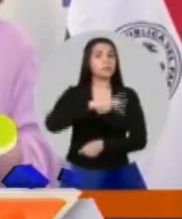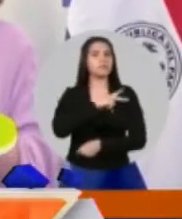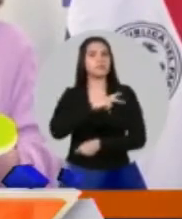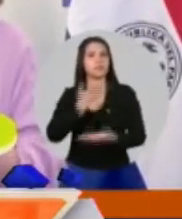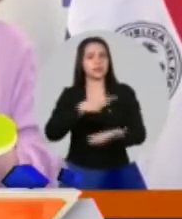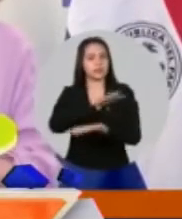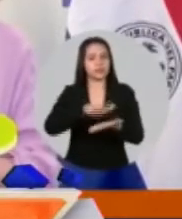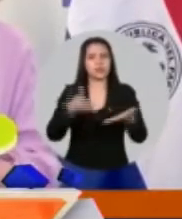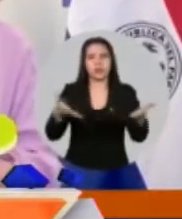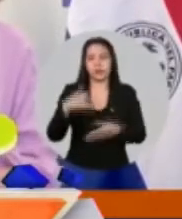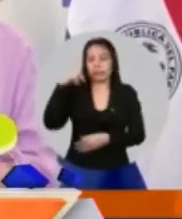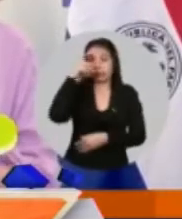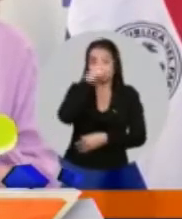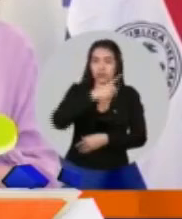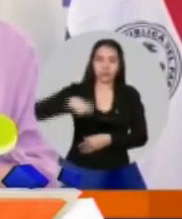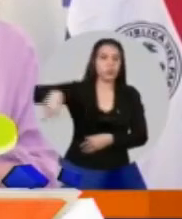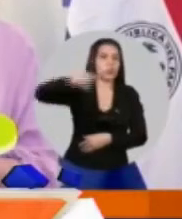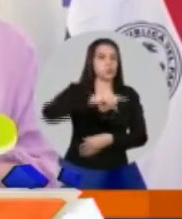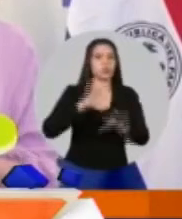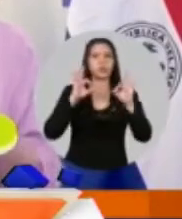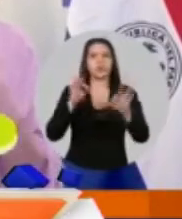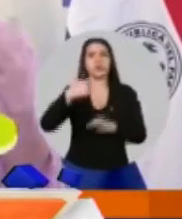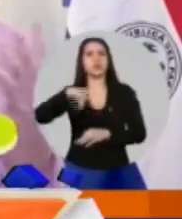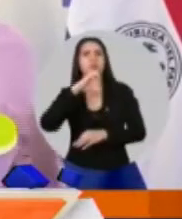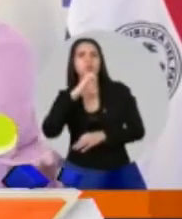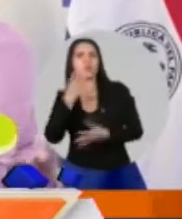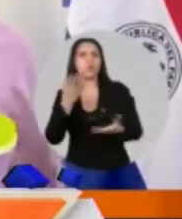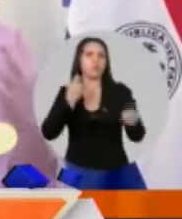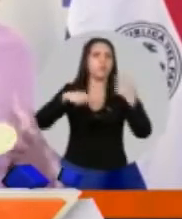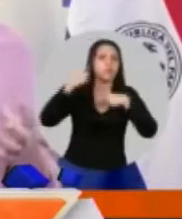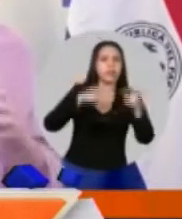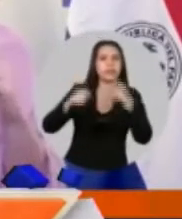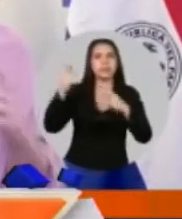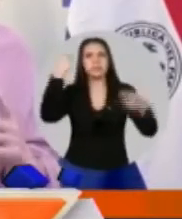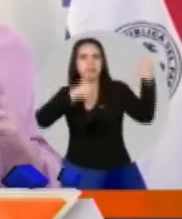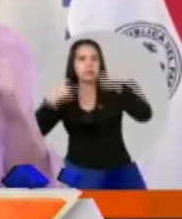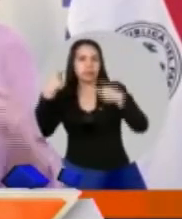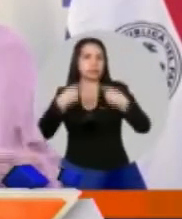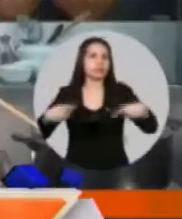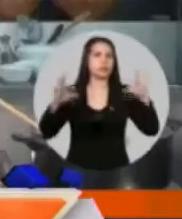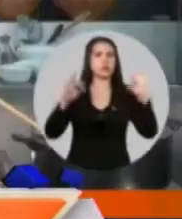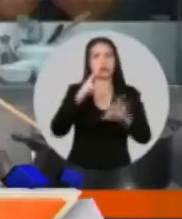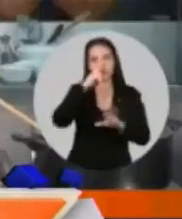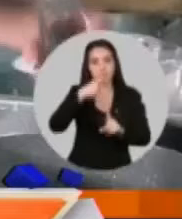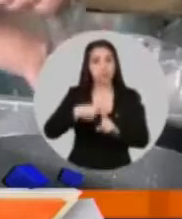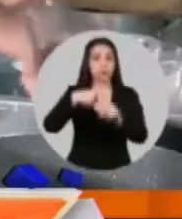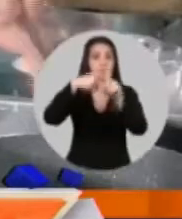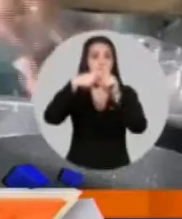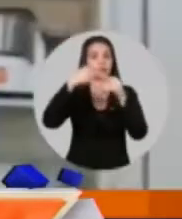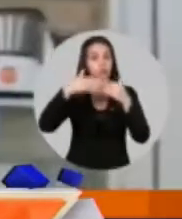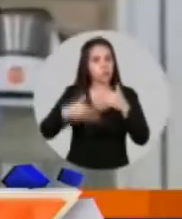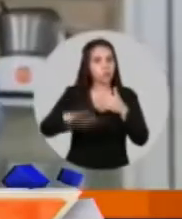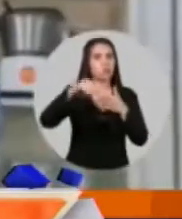directa es bajar o eliminar algunos impuestos para que... Políticas públicas. te esperas de la primera vez. Dejale los programas de TV a